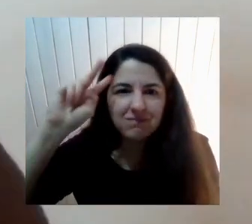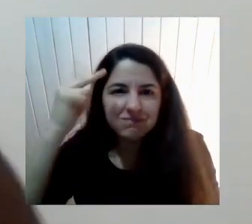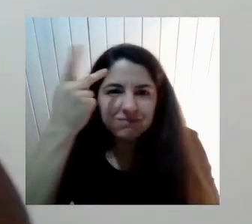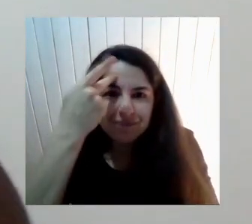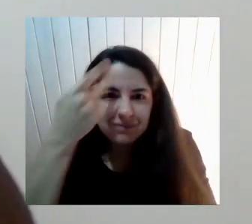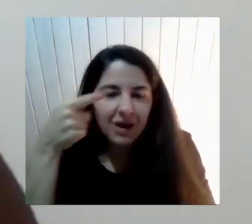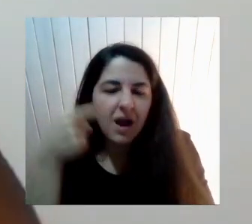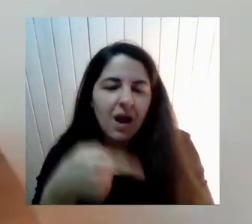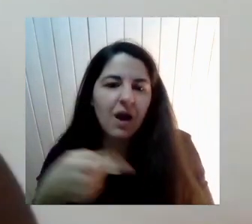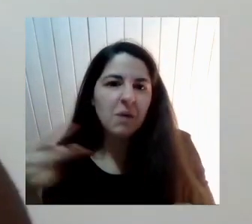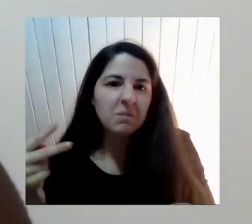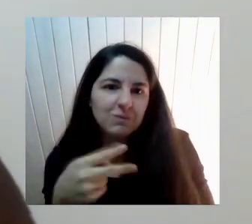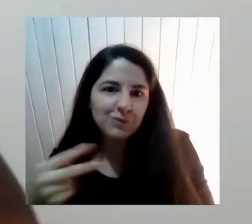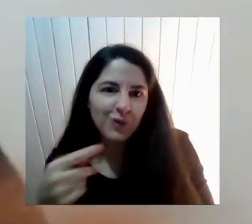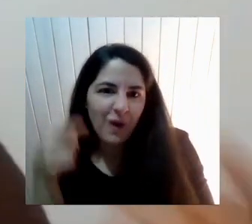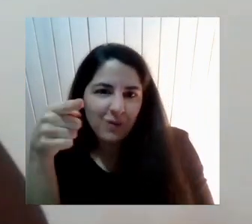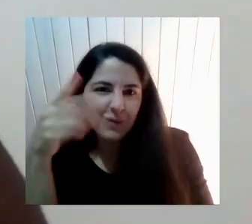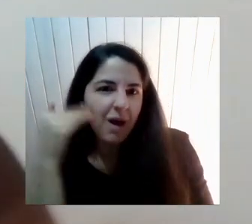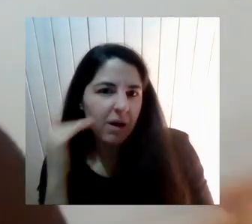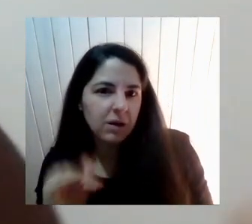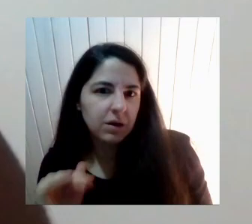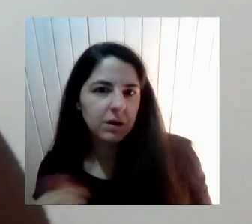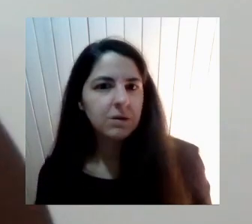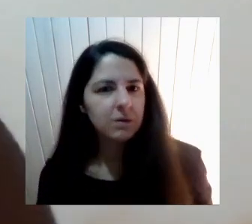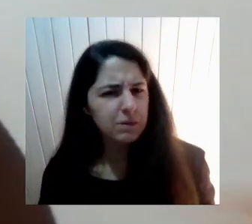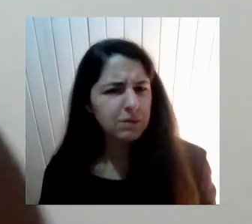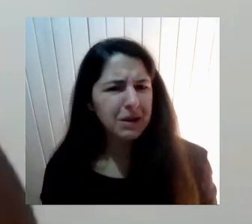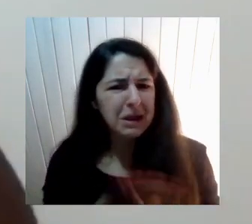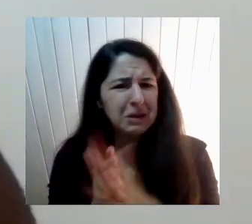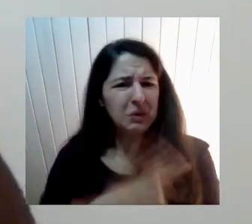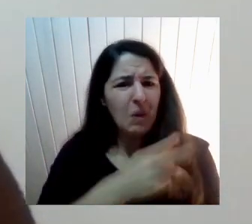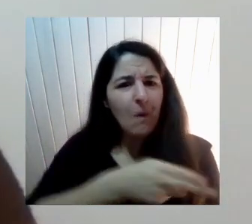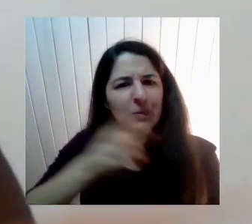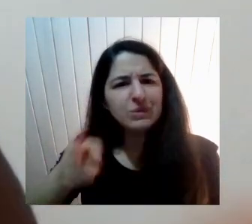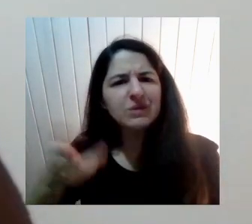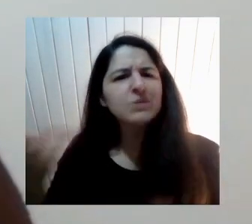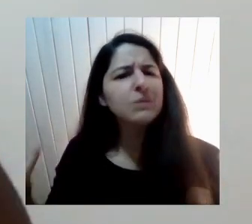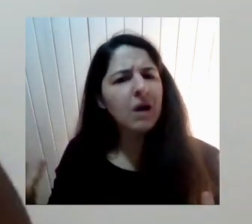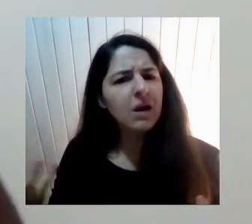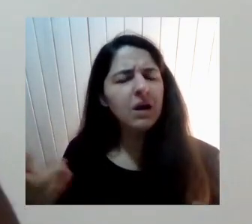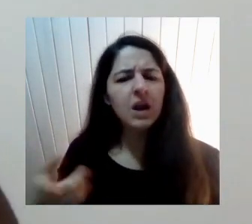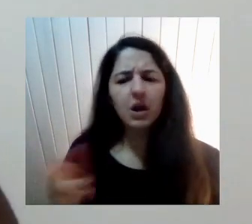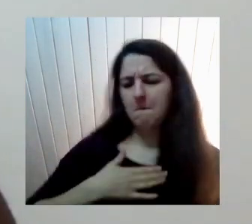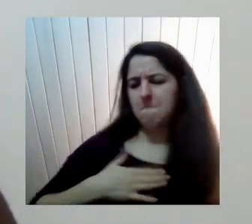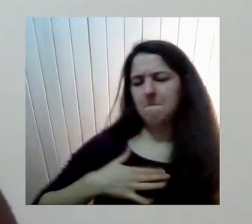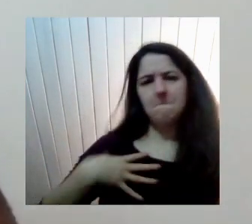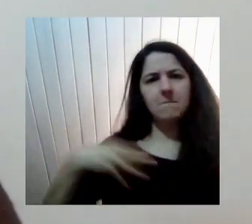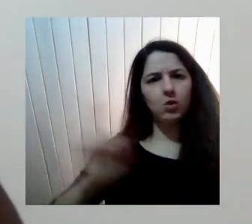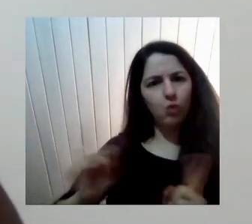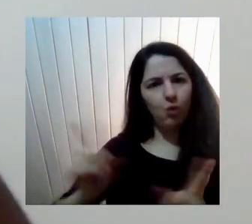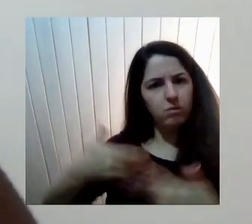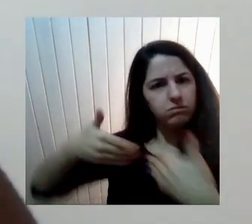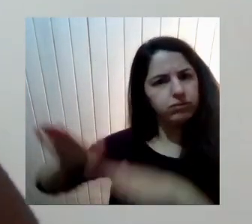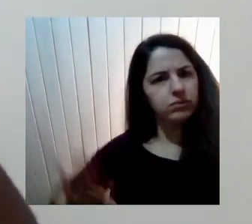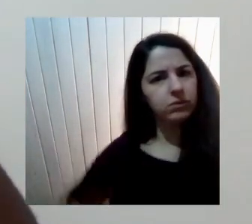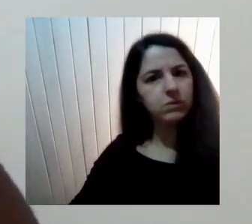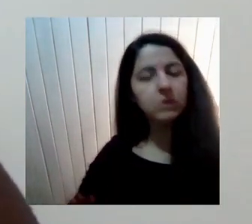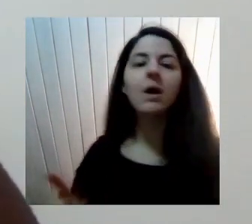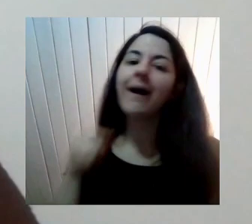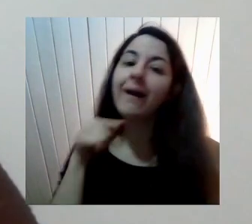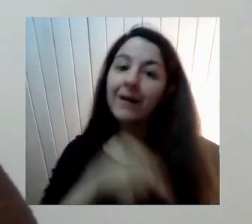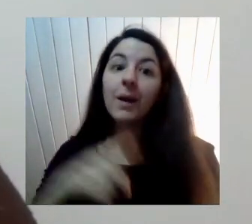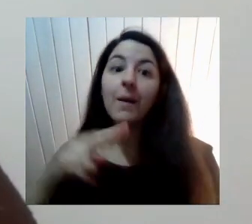Que Es Como Lo Que Dicen Los Pro Vida O Los De Tipo Con Mi Hijo No Te Metan Pero Ahí Lo Que Hay Es Una Discusión Teórica Respecto A La